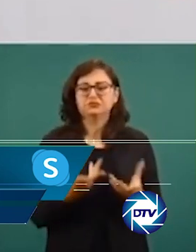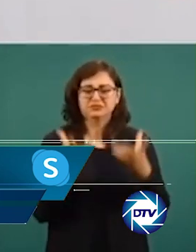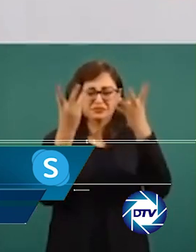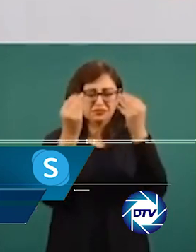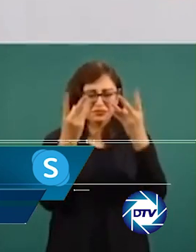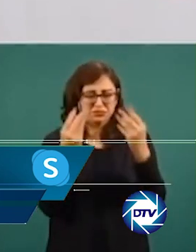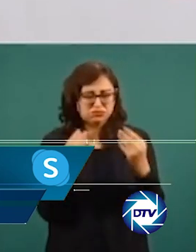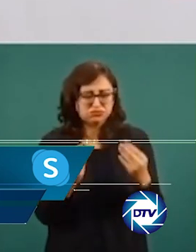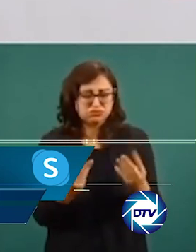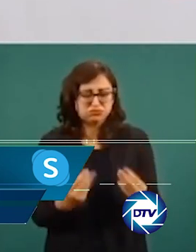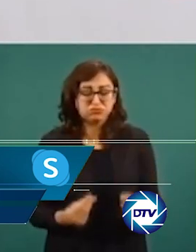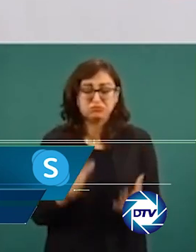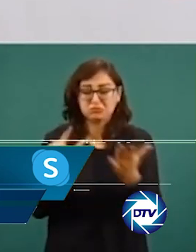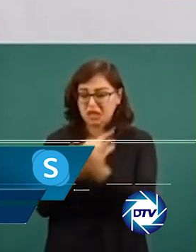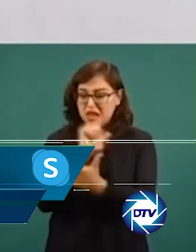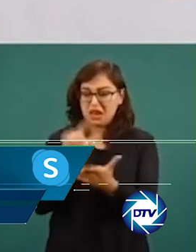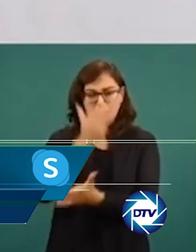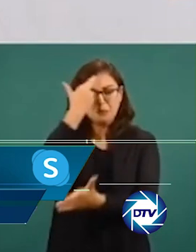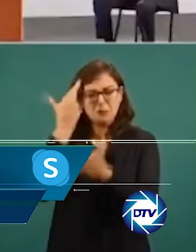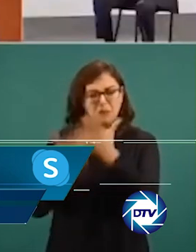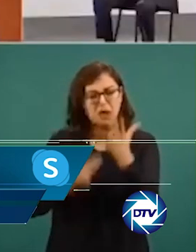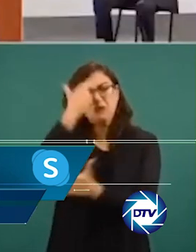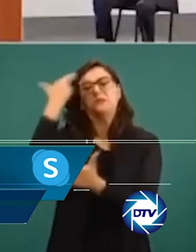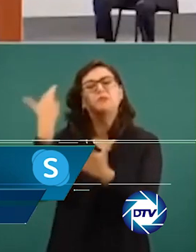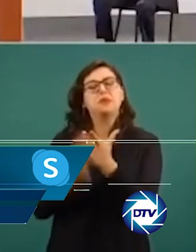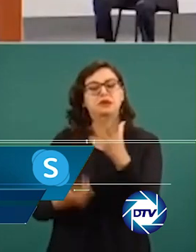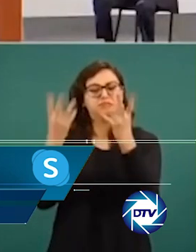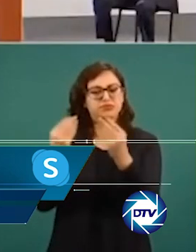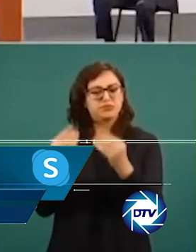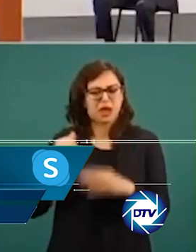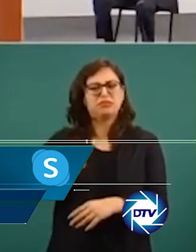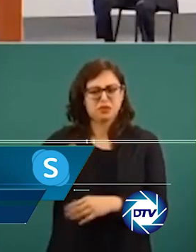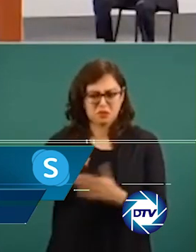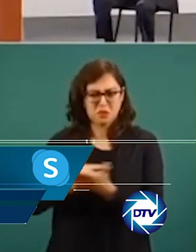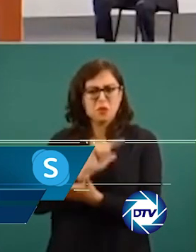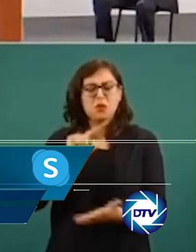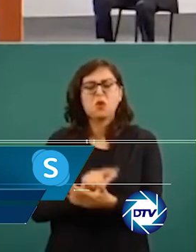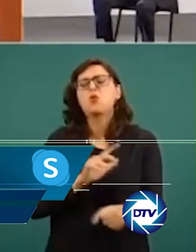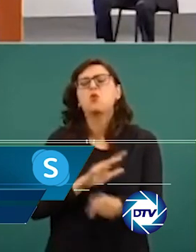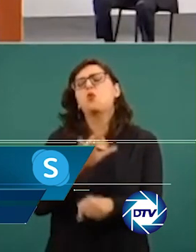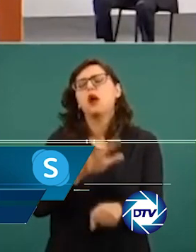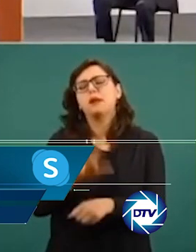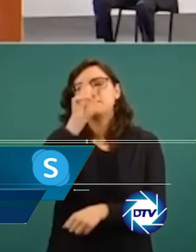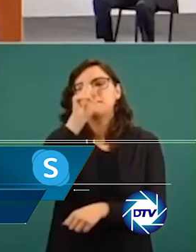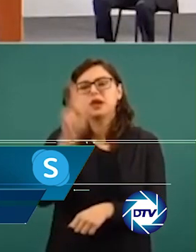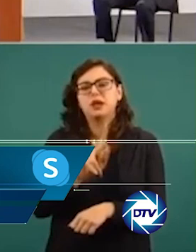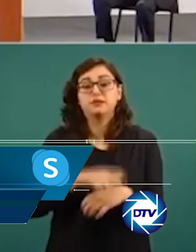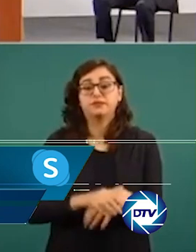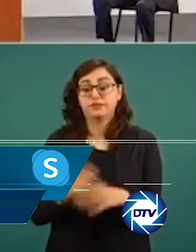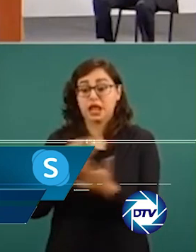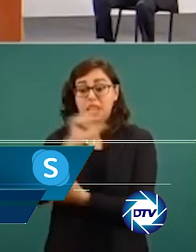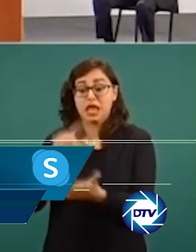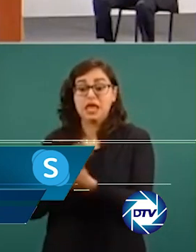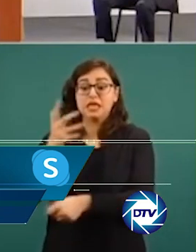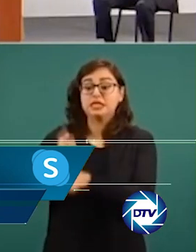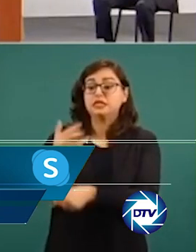organizaciones criminales internacionales mexicanas son la mayor amenaza del narcotráfico para Estados Unidos, ya que